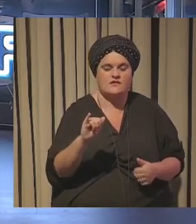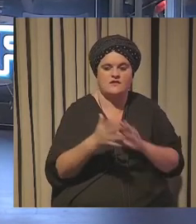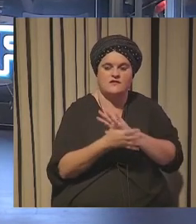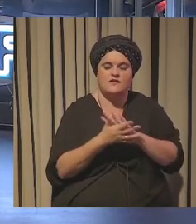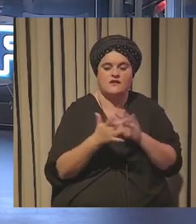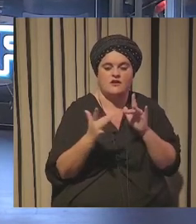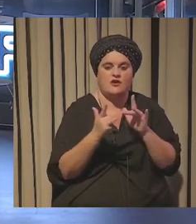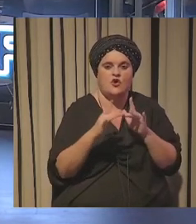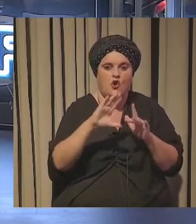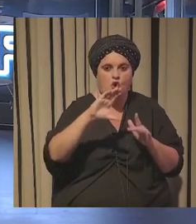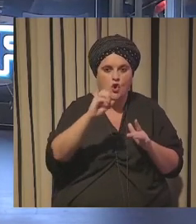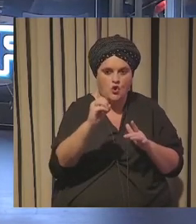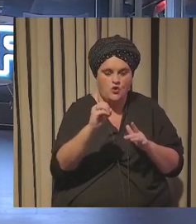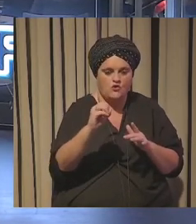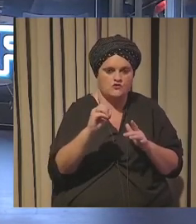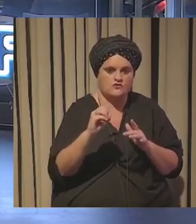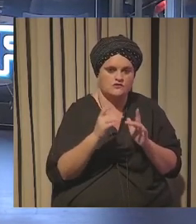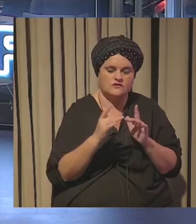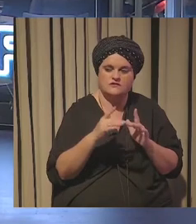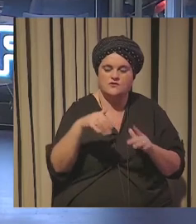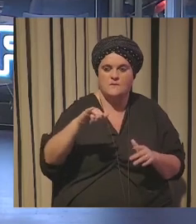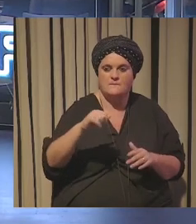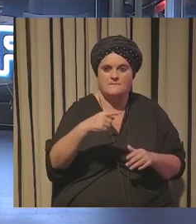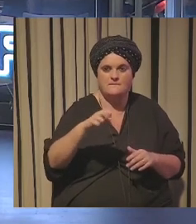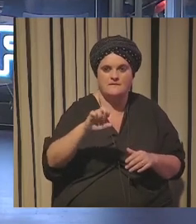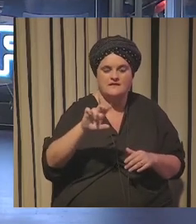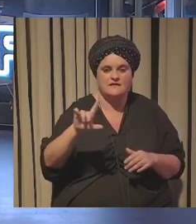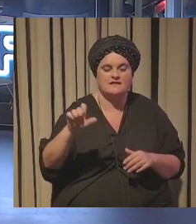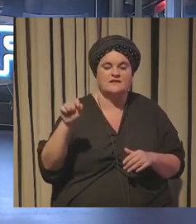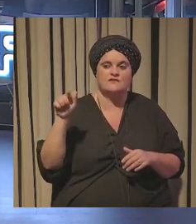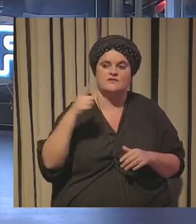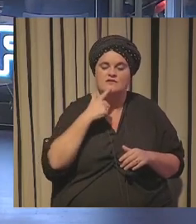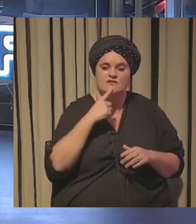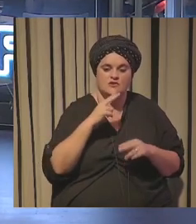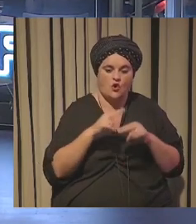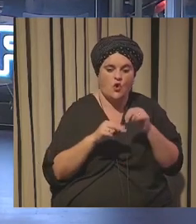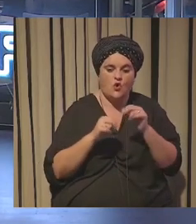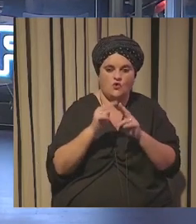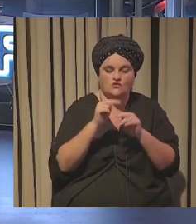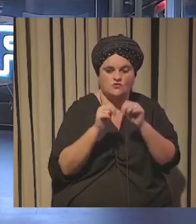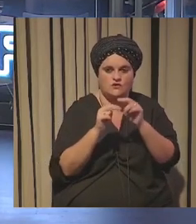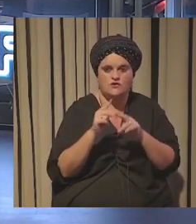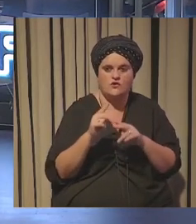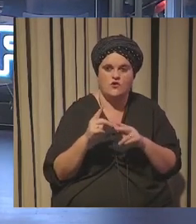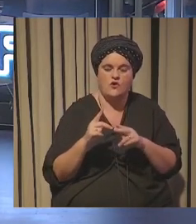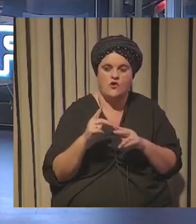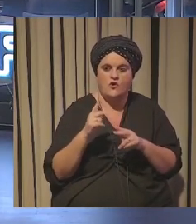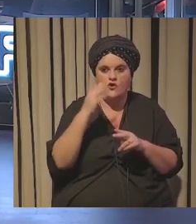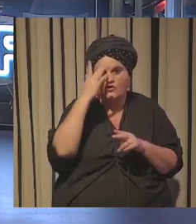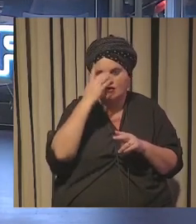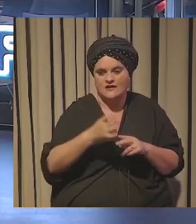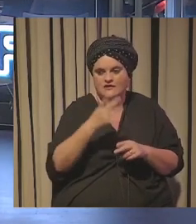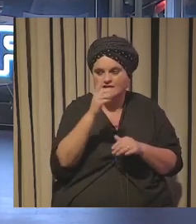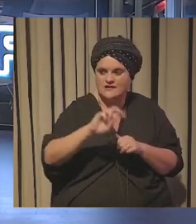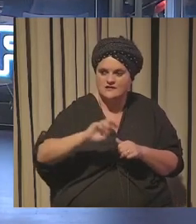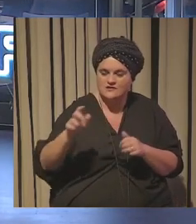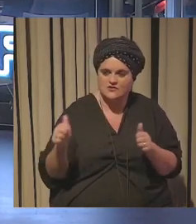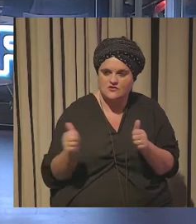conexión audiencia y tú Miguel te referías más a construir y co-crear y a mí me venía la palabra